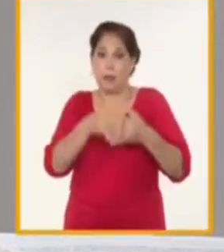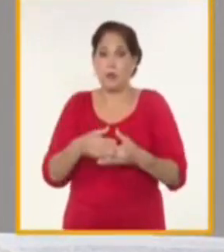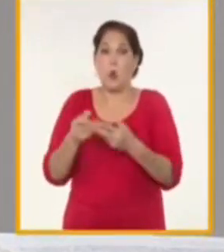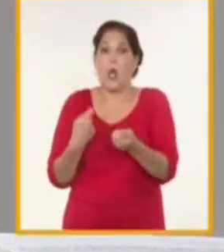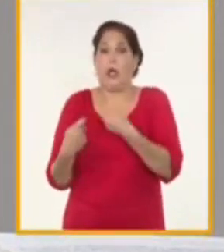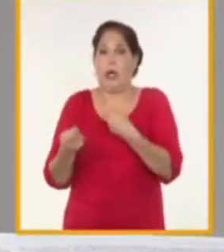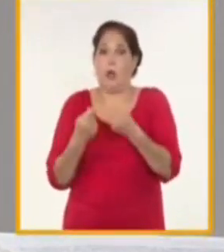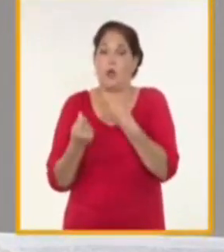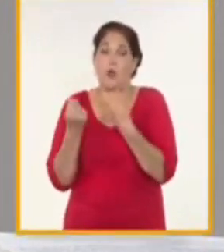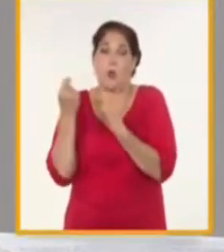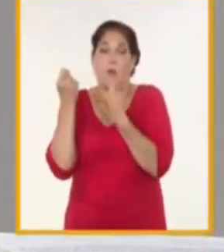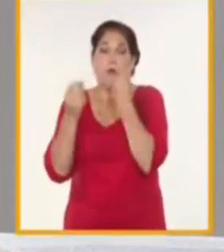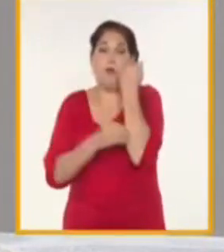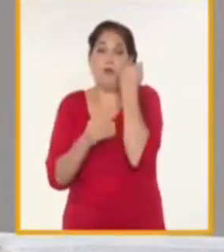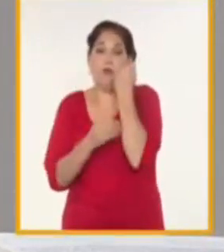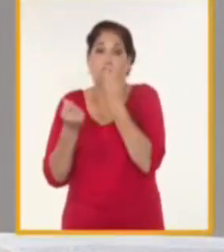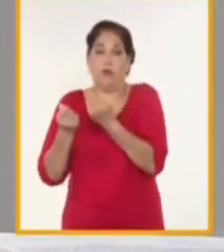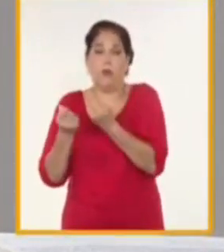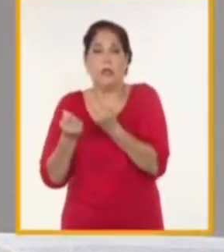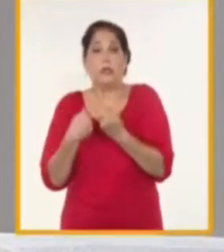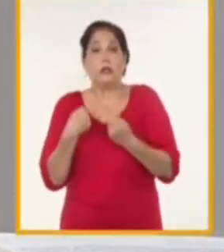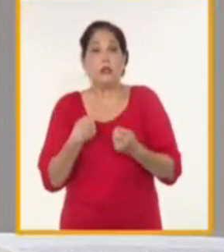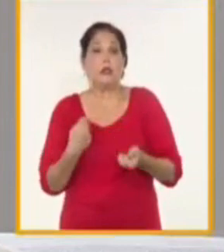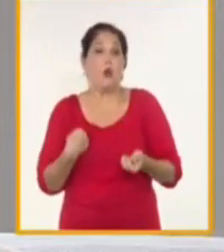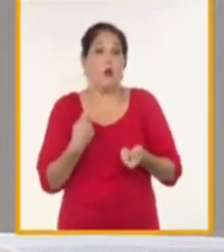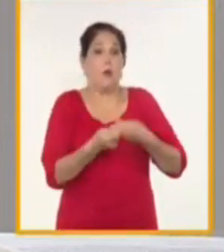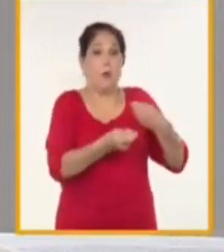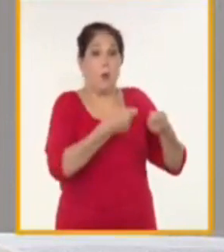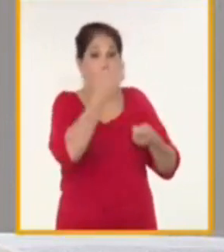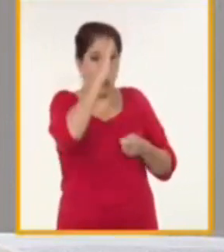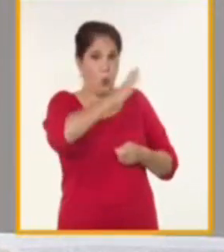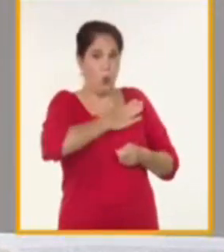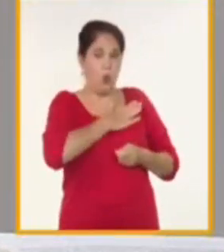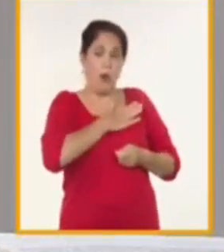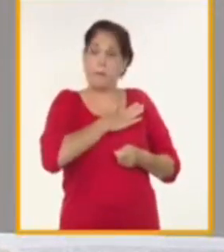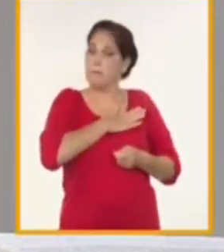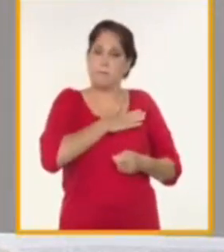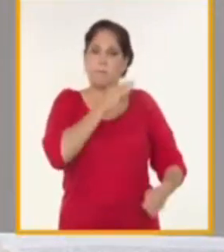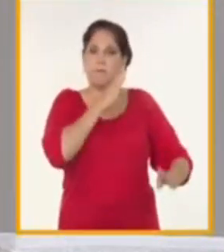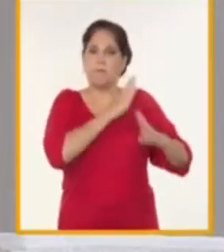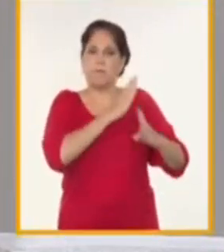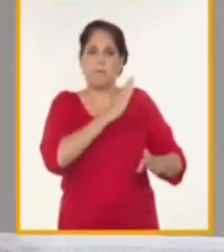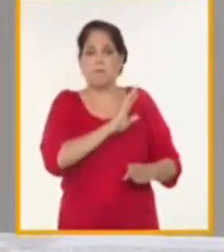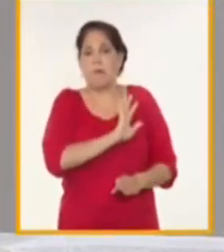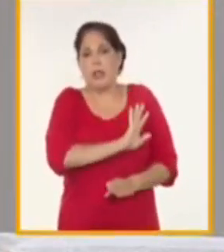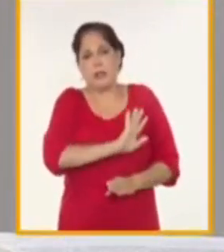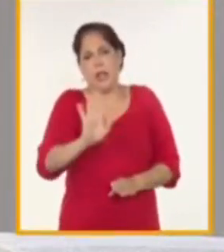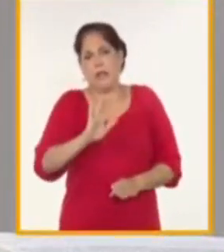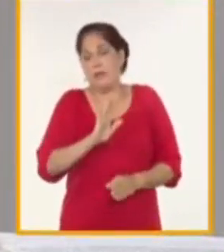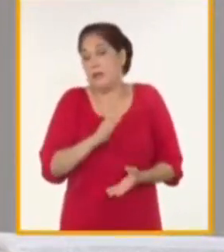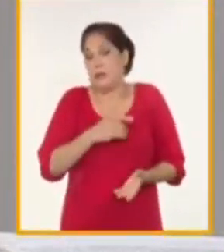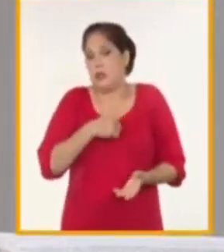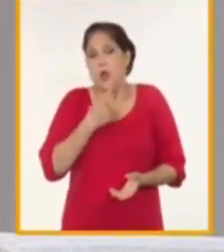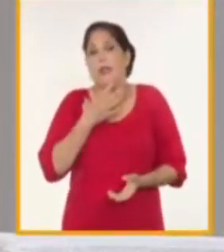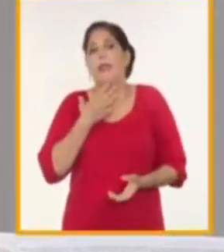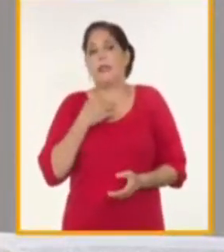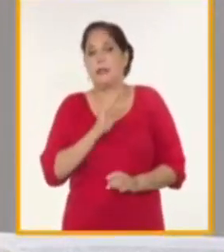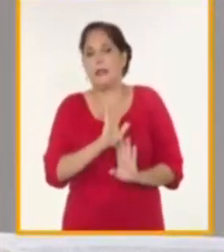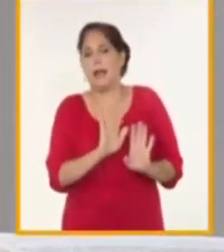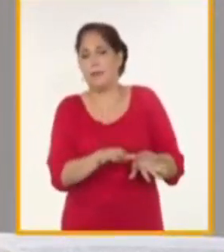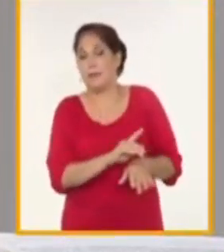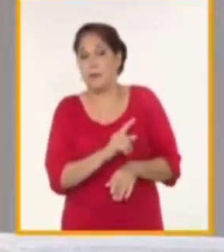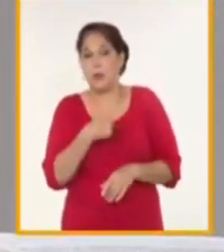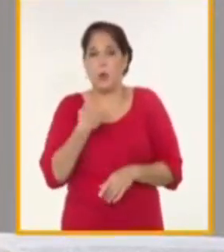retirarse de las operaciones con la terminal de contenedores afectando en ocasiones la